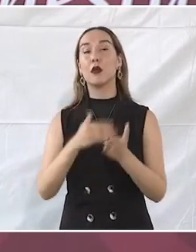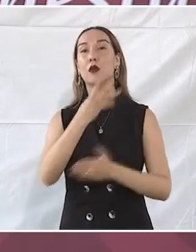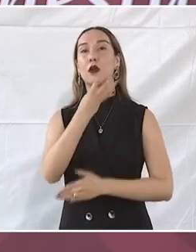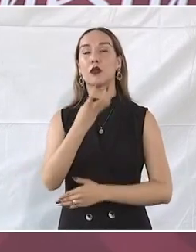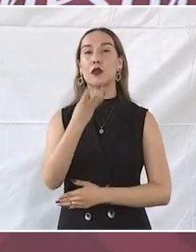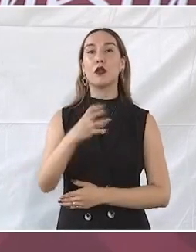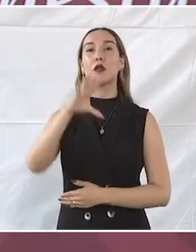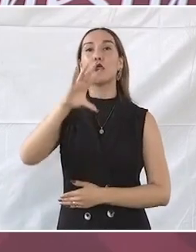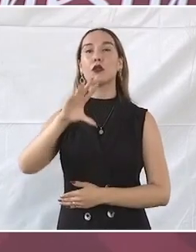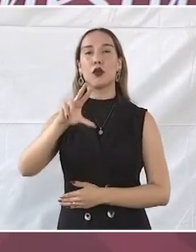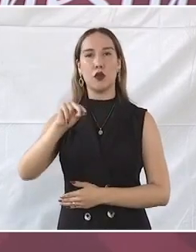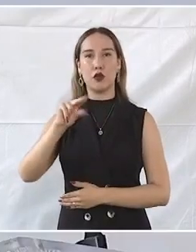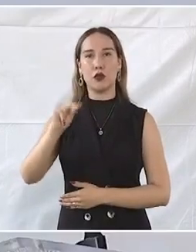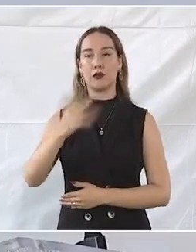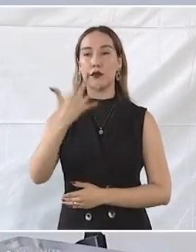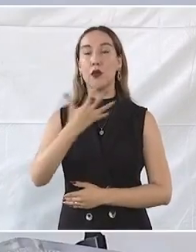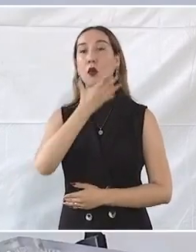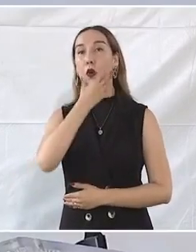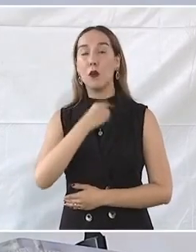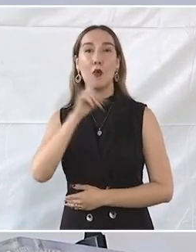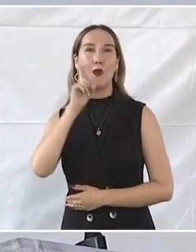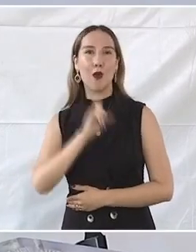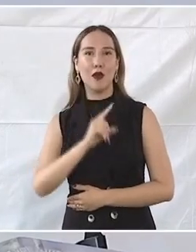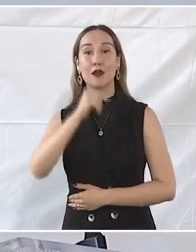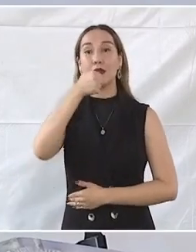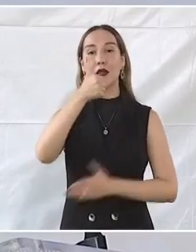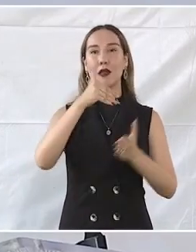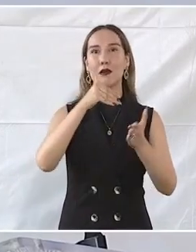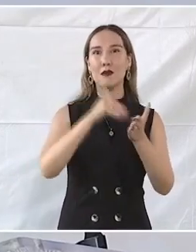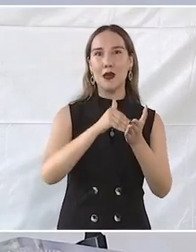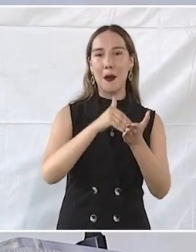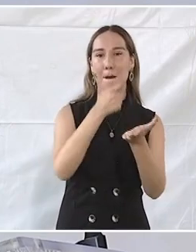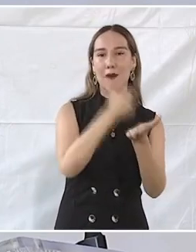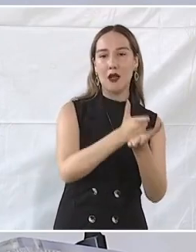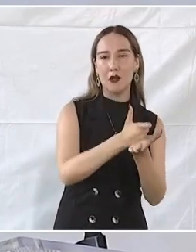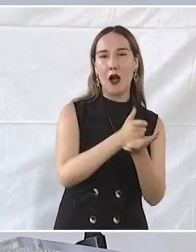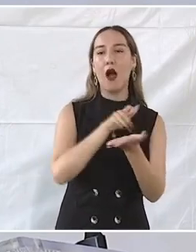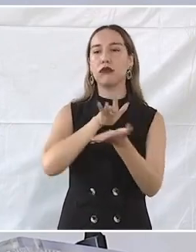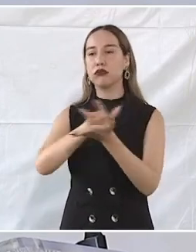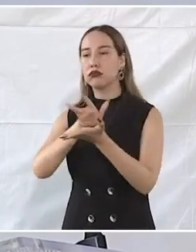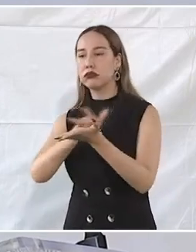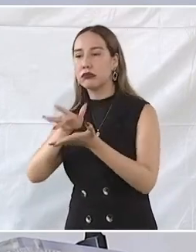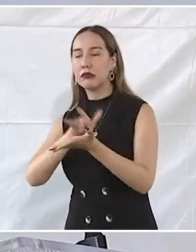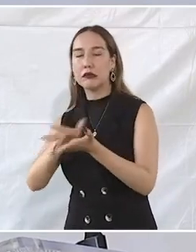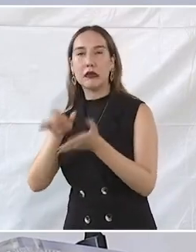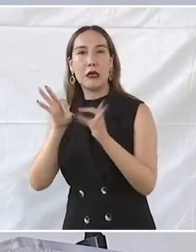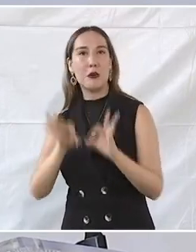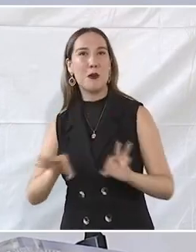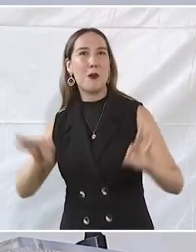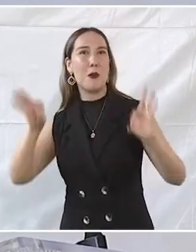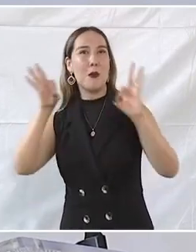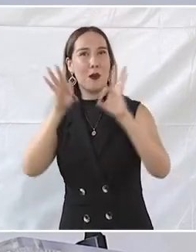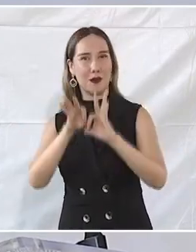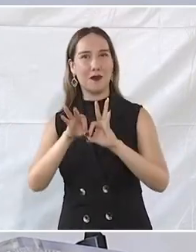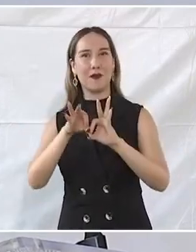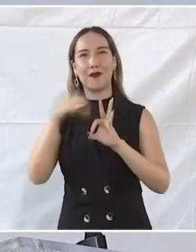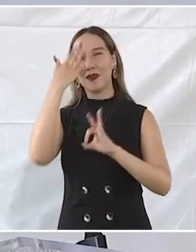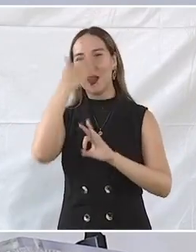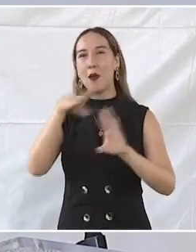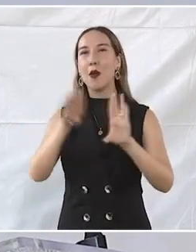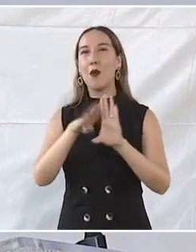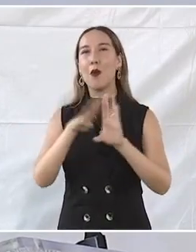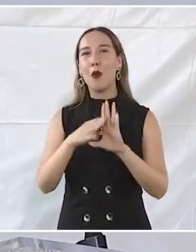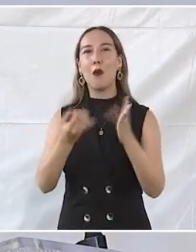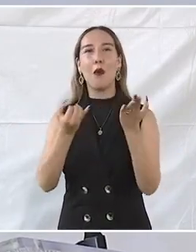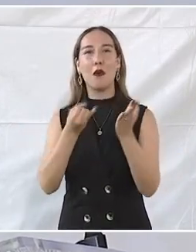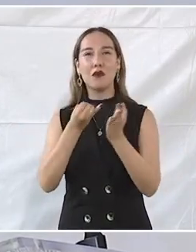hombres y mujeres reciben 6 mil pesos mensuales, lo que detona la economía local gracias a la siembra de árboles